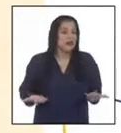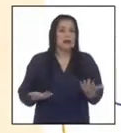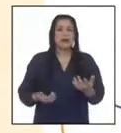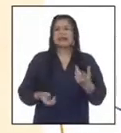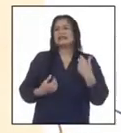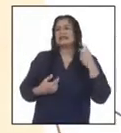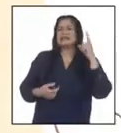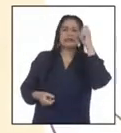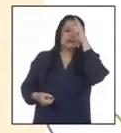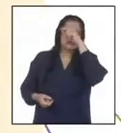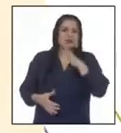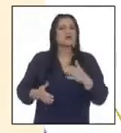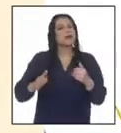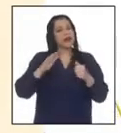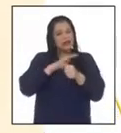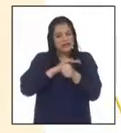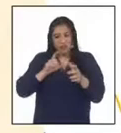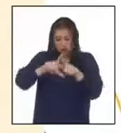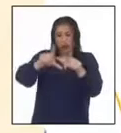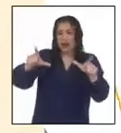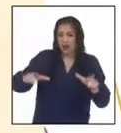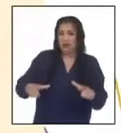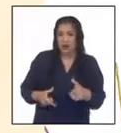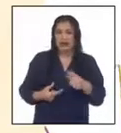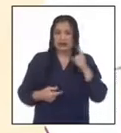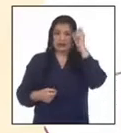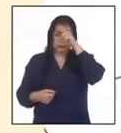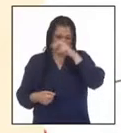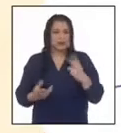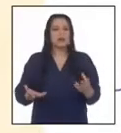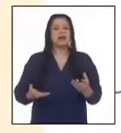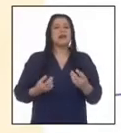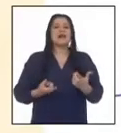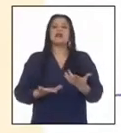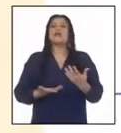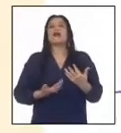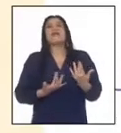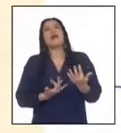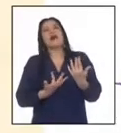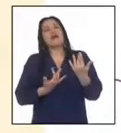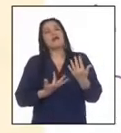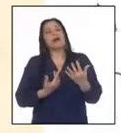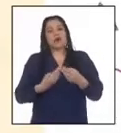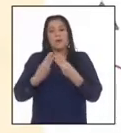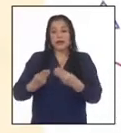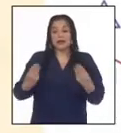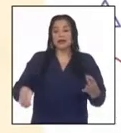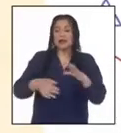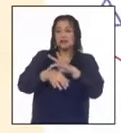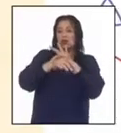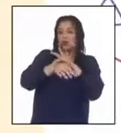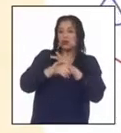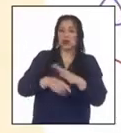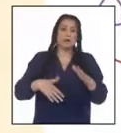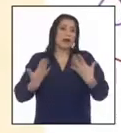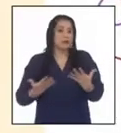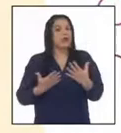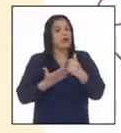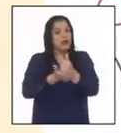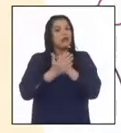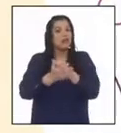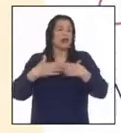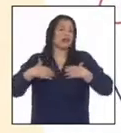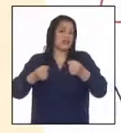Dificultades para el acceso geográfico. Entrega con retraso o escasez de material médico para combatir las